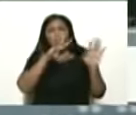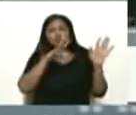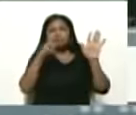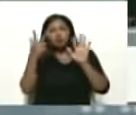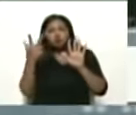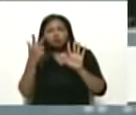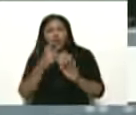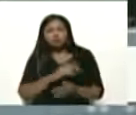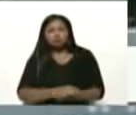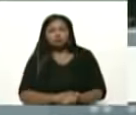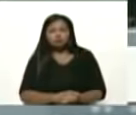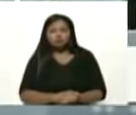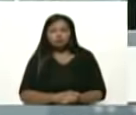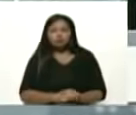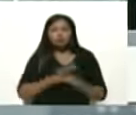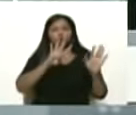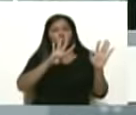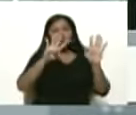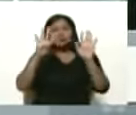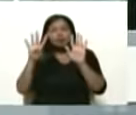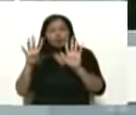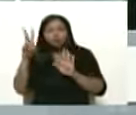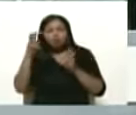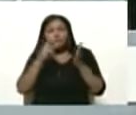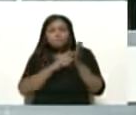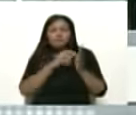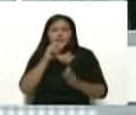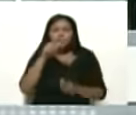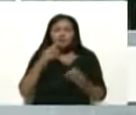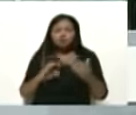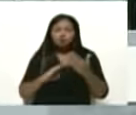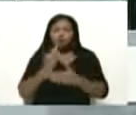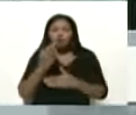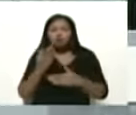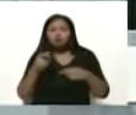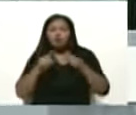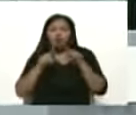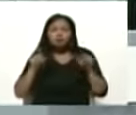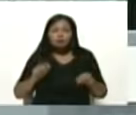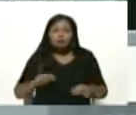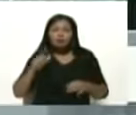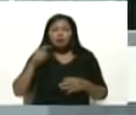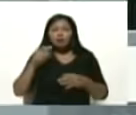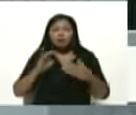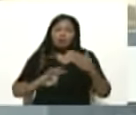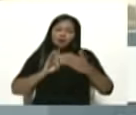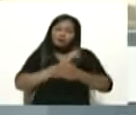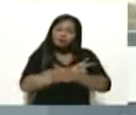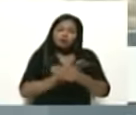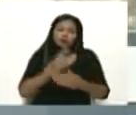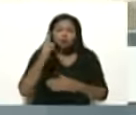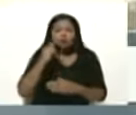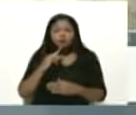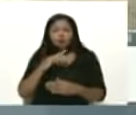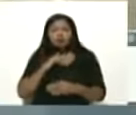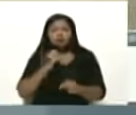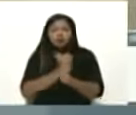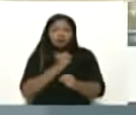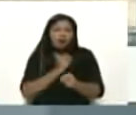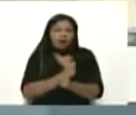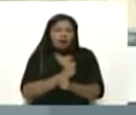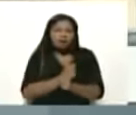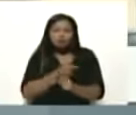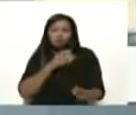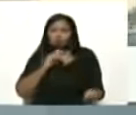ocho noventa y nueve dos mil fundando impulsando la fuerza bolivariana de trabajadores que